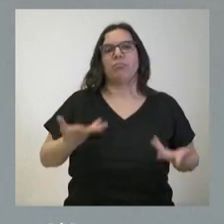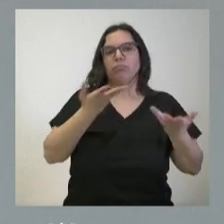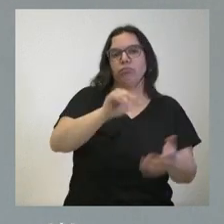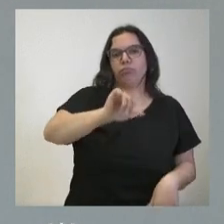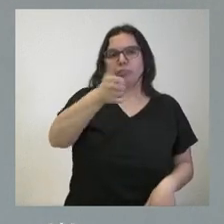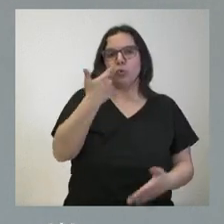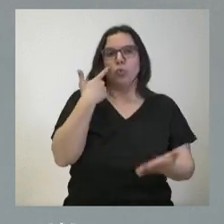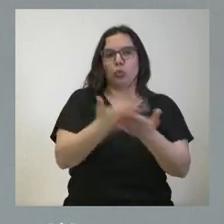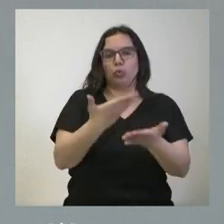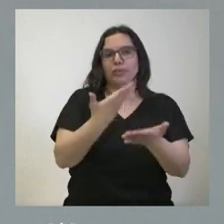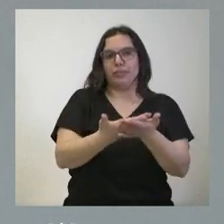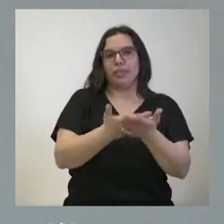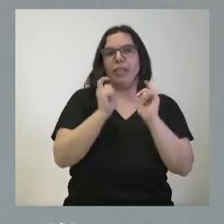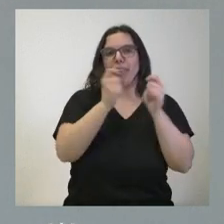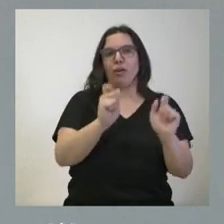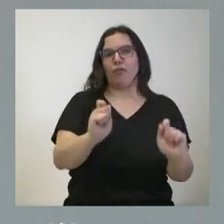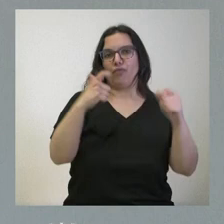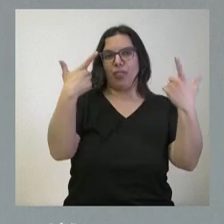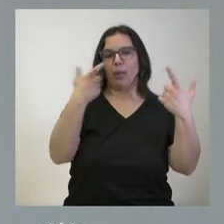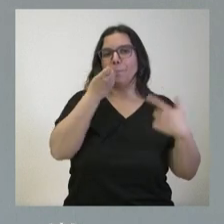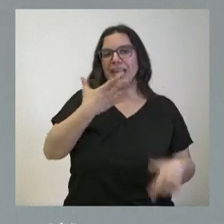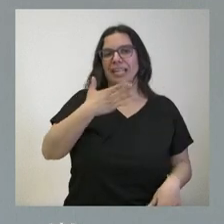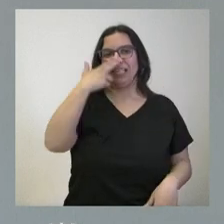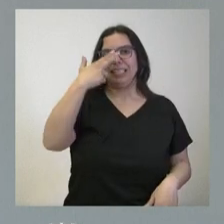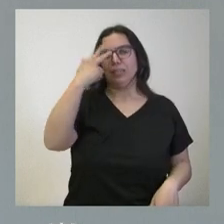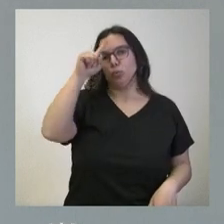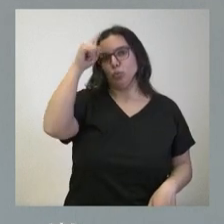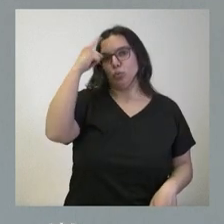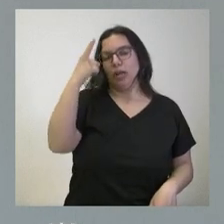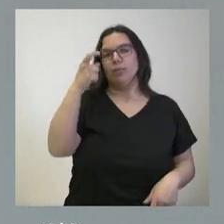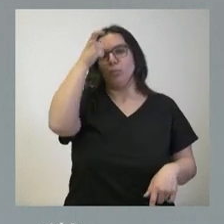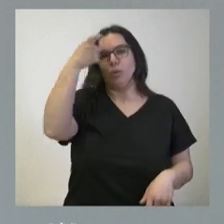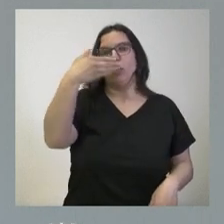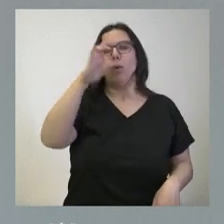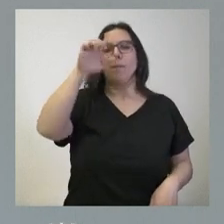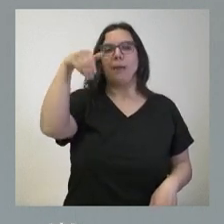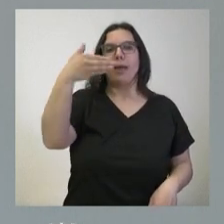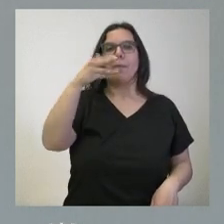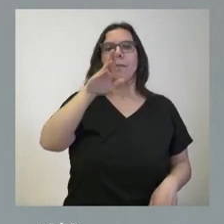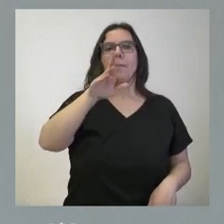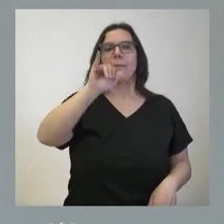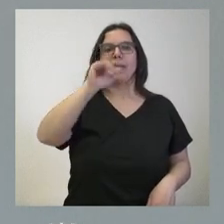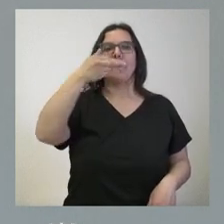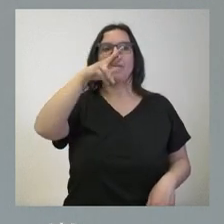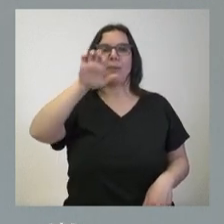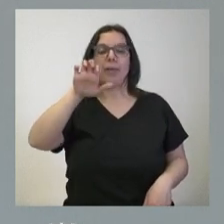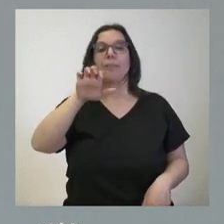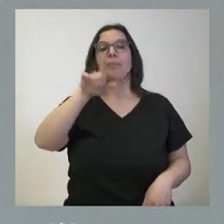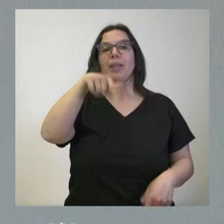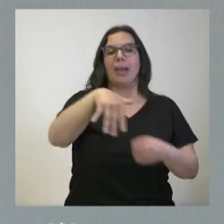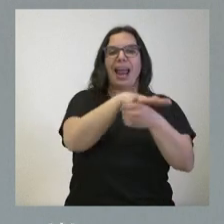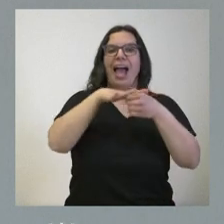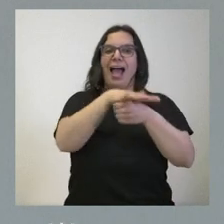justifican este expediente de declaración de bien de interés cultural en Benvibre, el catálogo de los mismos y, además, el área de delimitación